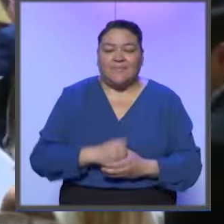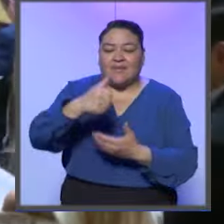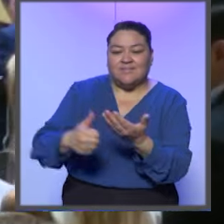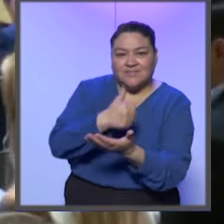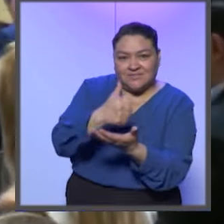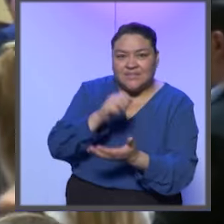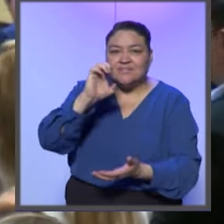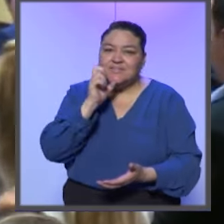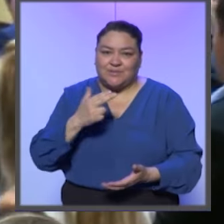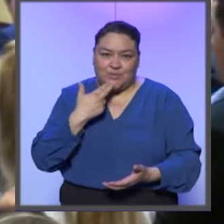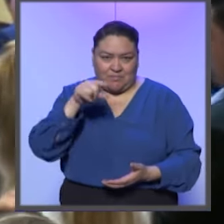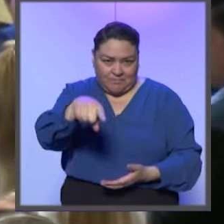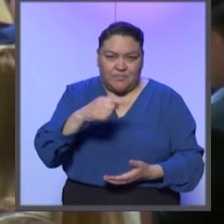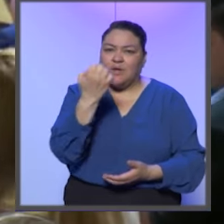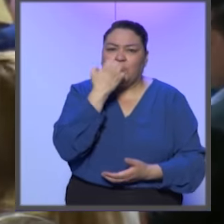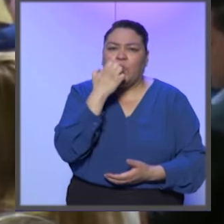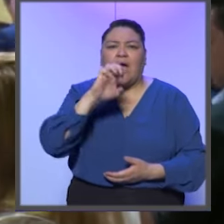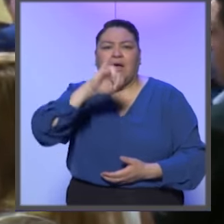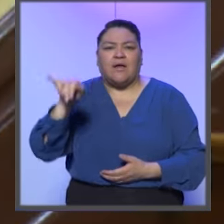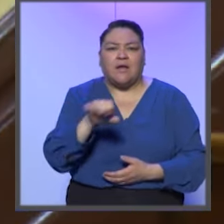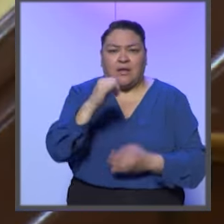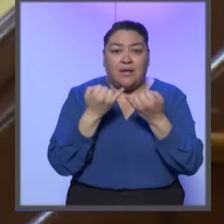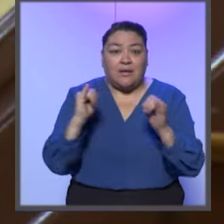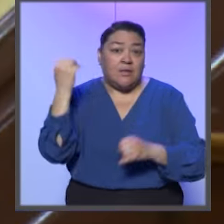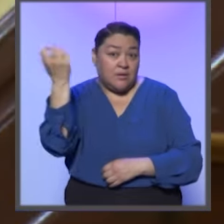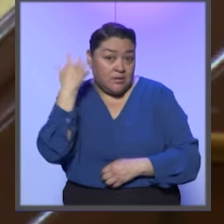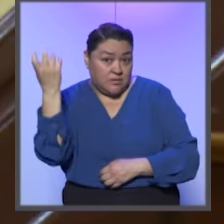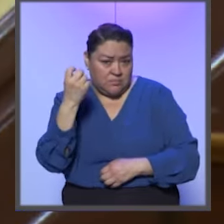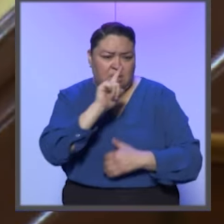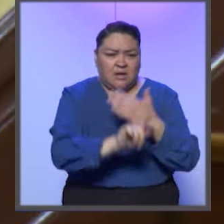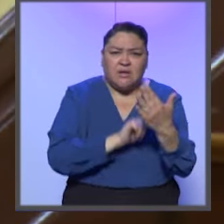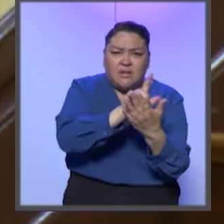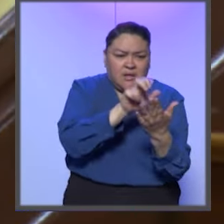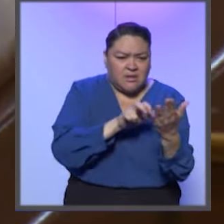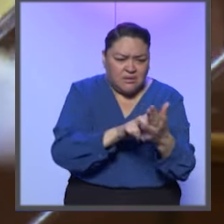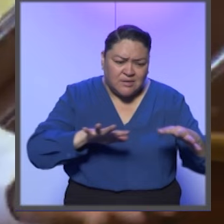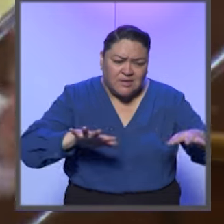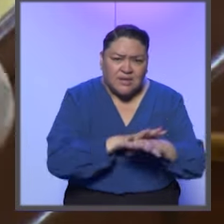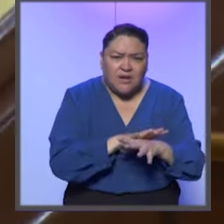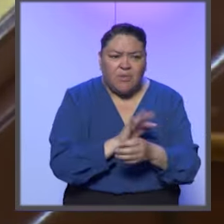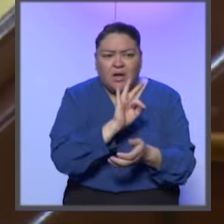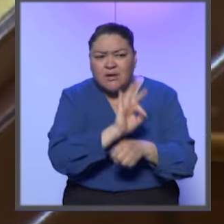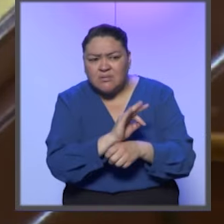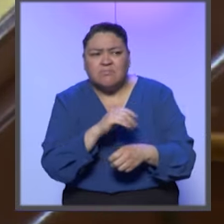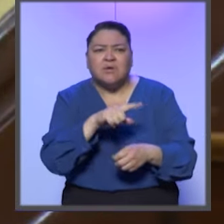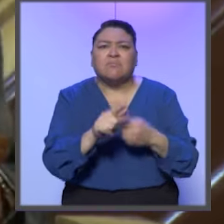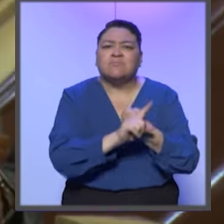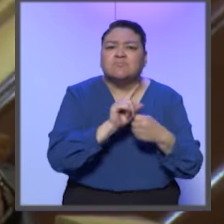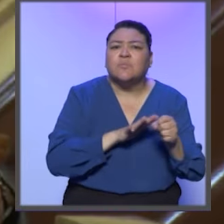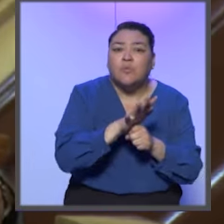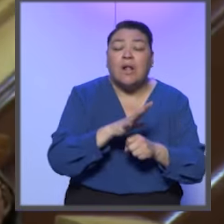En la ciudad de Chihuahua, la Escuela Judicial Electoral Laeje inauguró el Congreso Reforma Político-Electoral Ventajas y